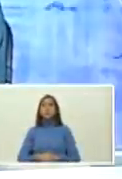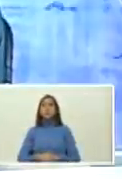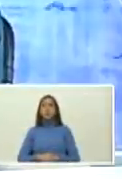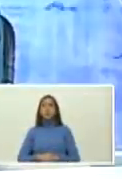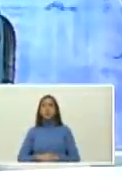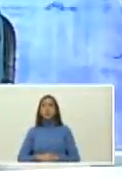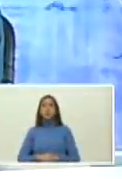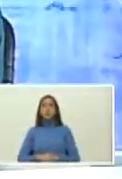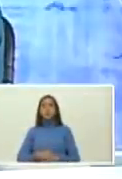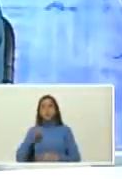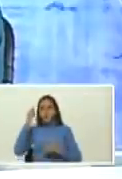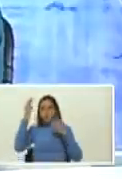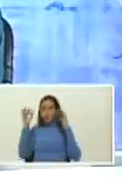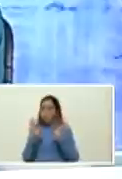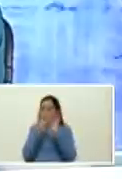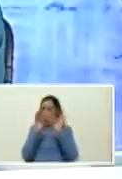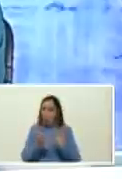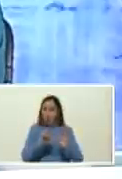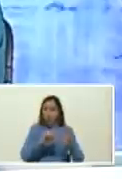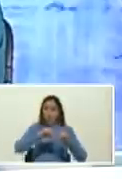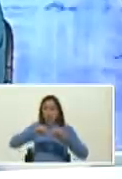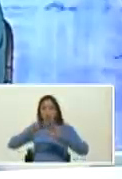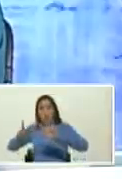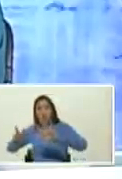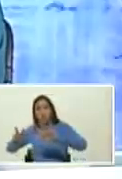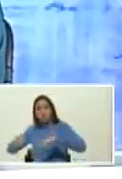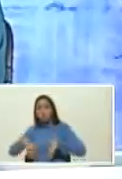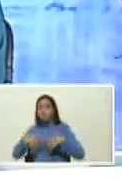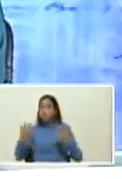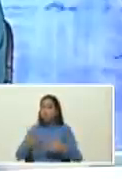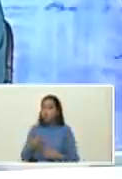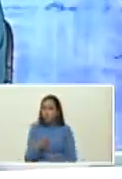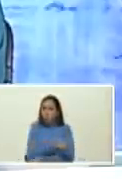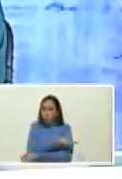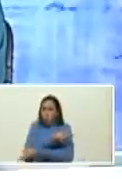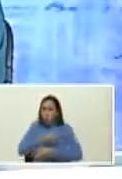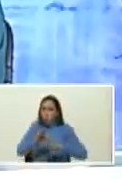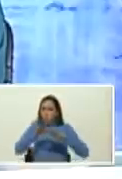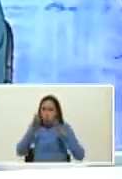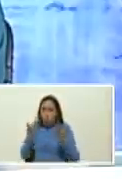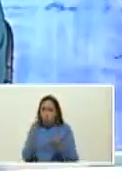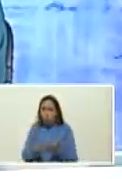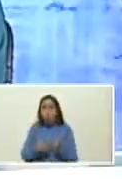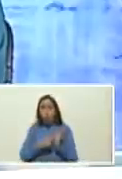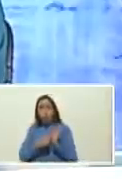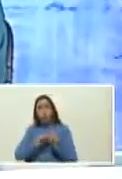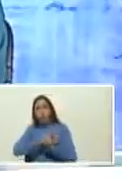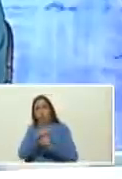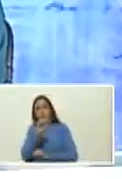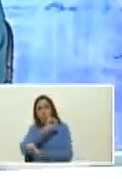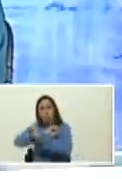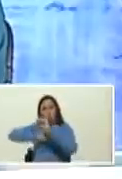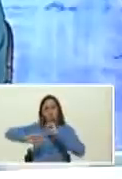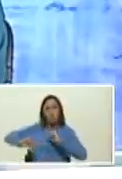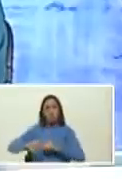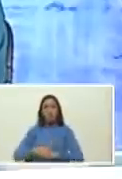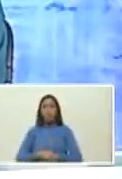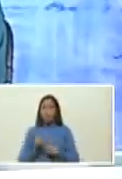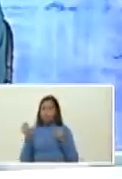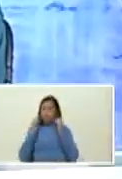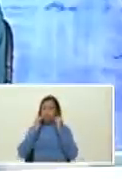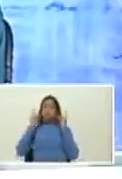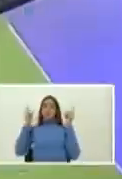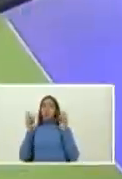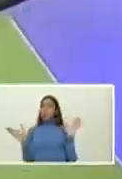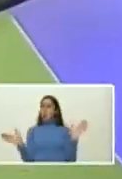inventor del método 7 más 7 de los más eficaces del mundo contra la COVID con mi admiración y